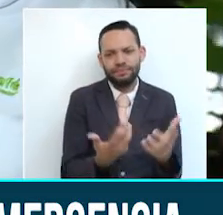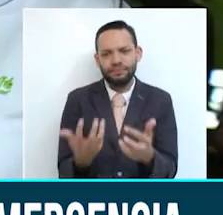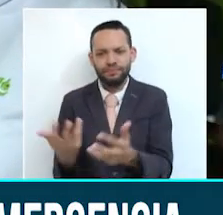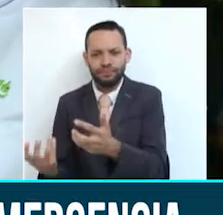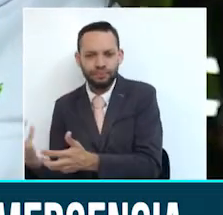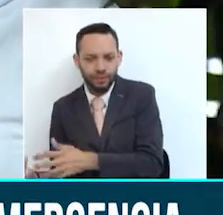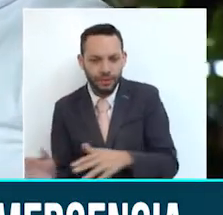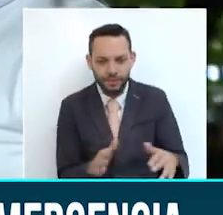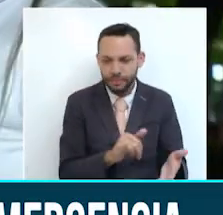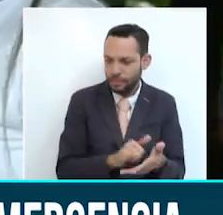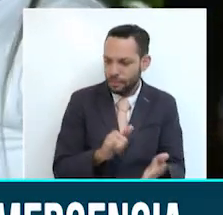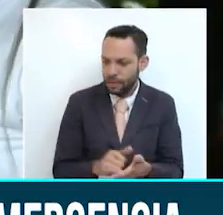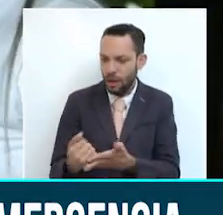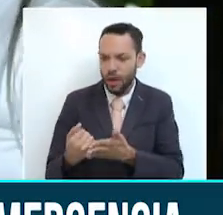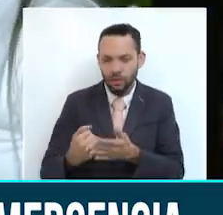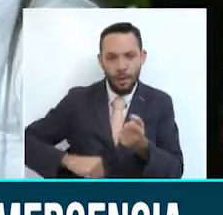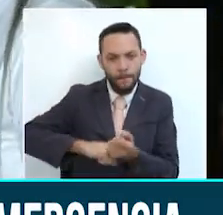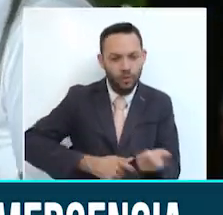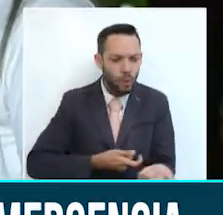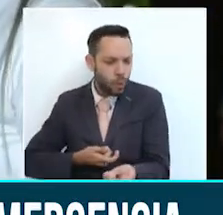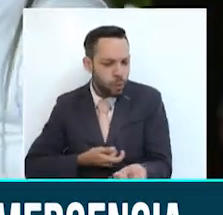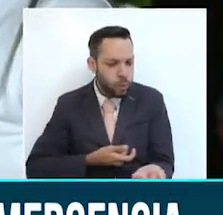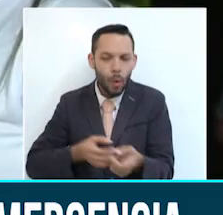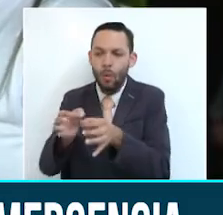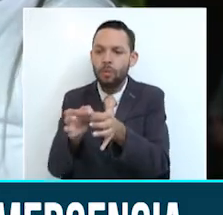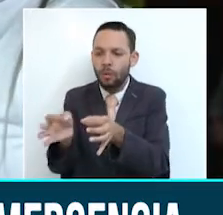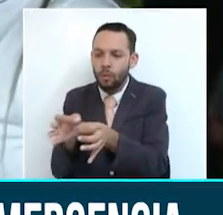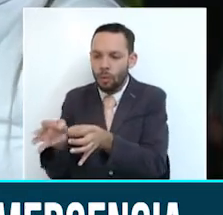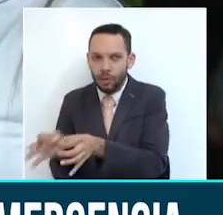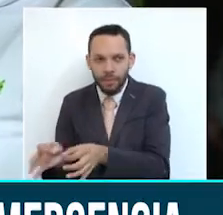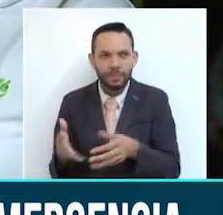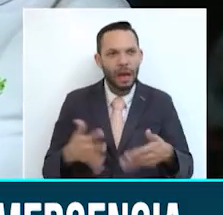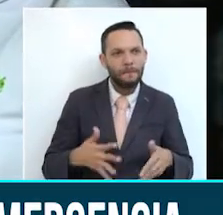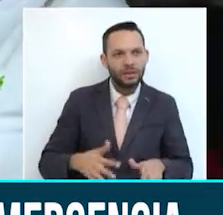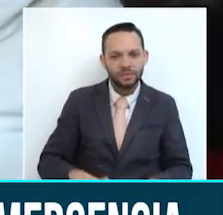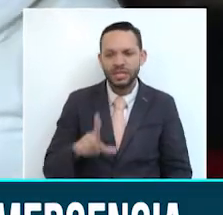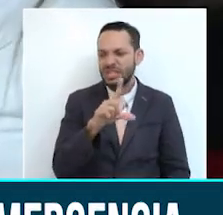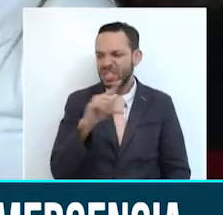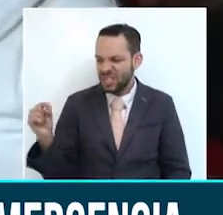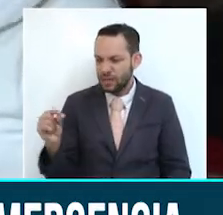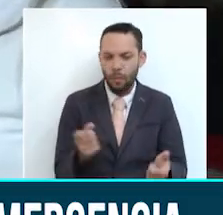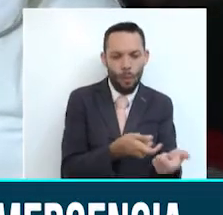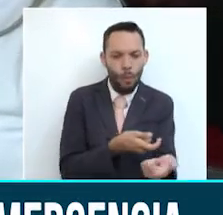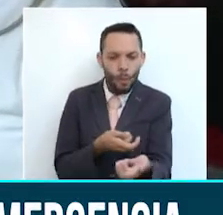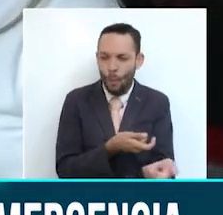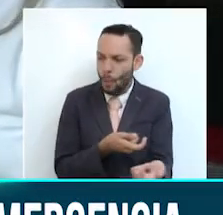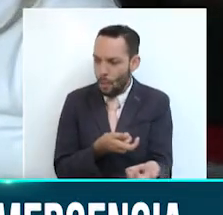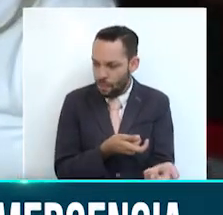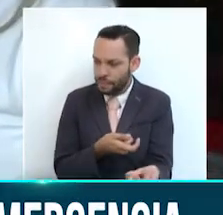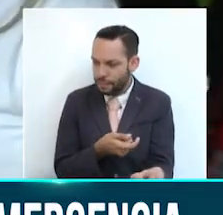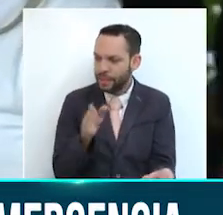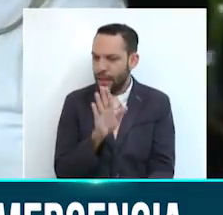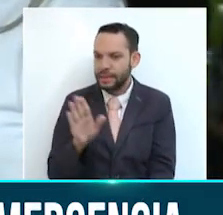además de unidades de varios municipios para poderle hacer frente a la situación? Sí, claro. Ya hay alrededor de unas 100 unidades de cuerpos de bomberos voluntarios del departamento